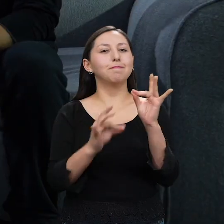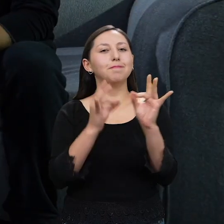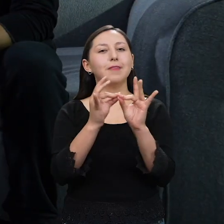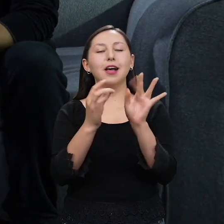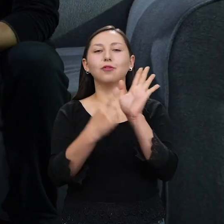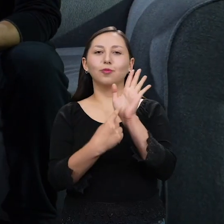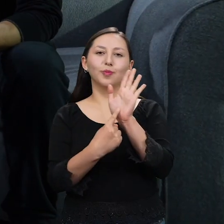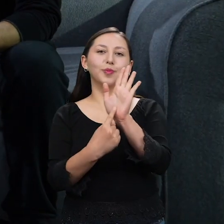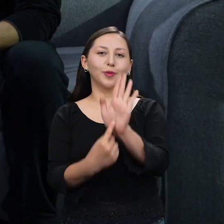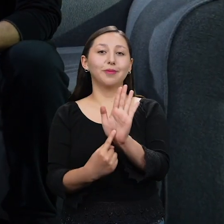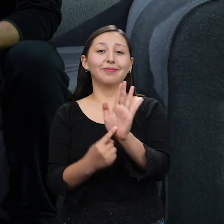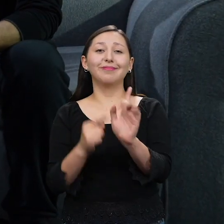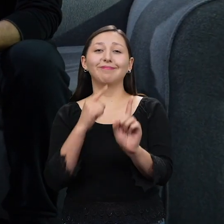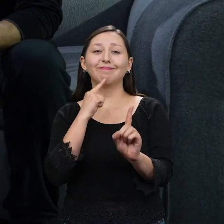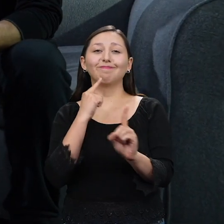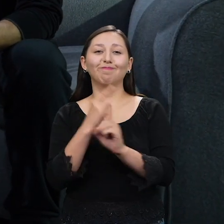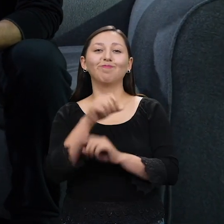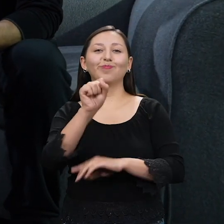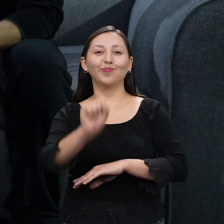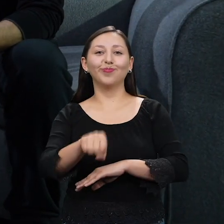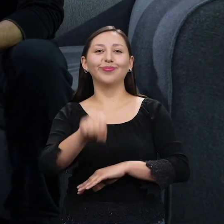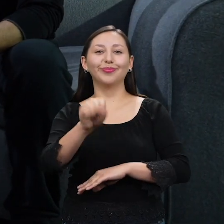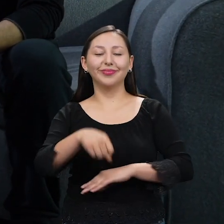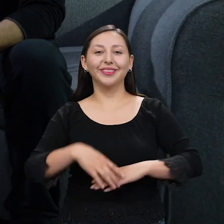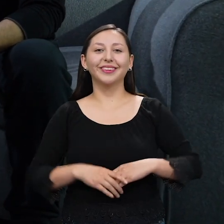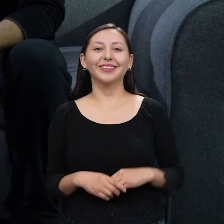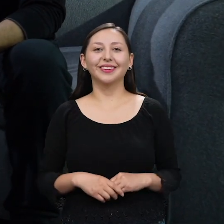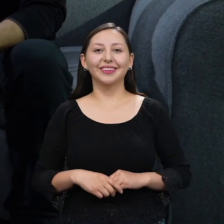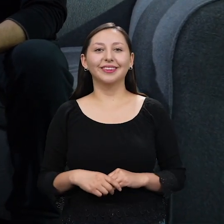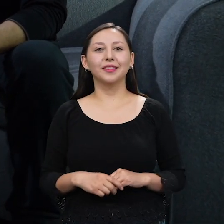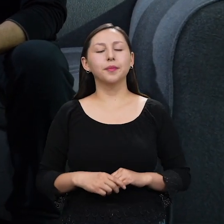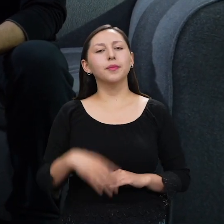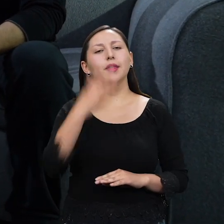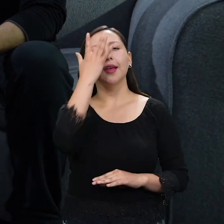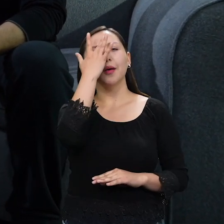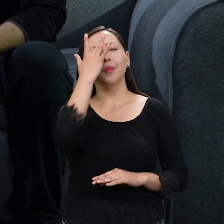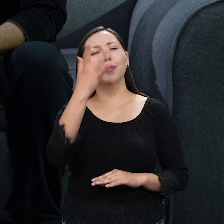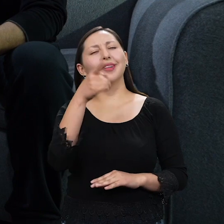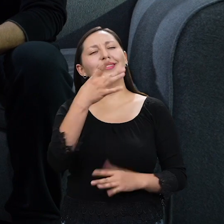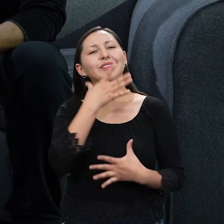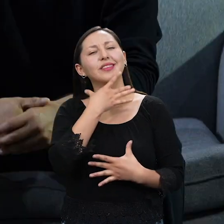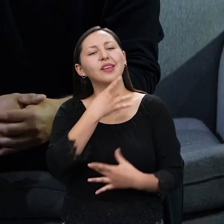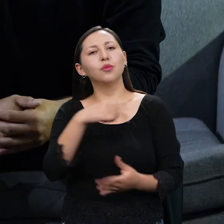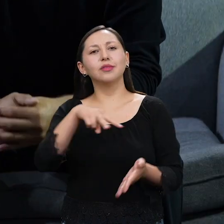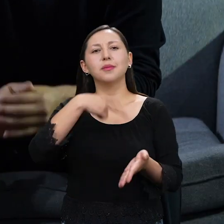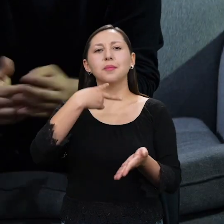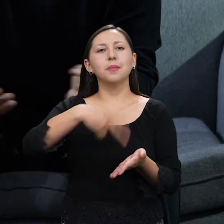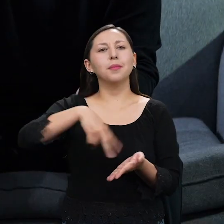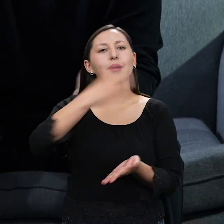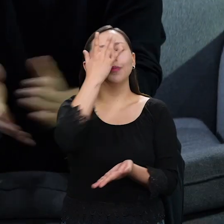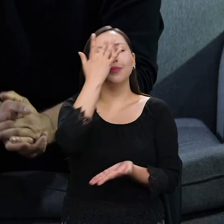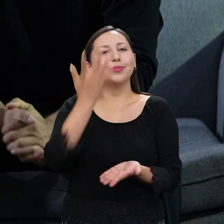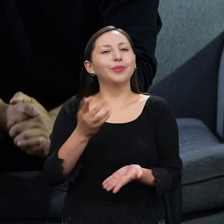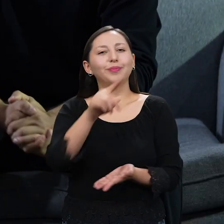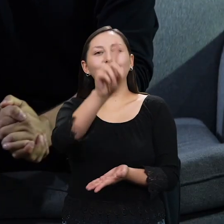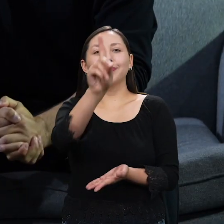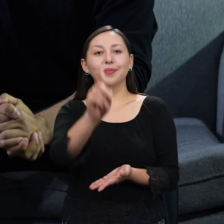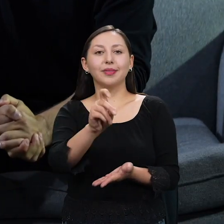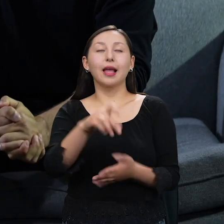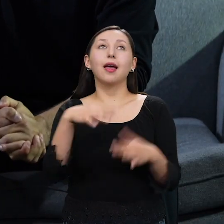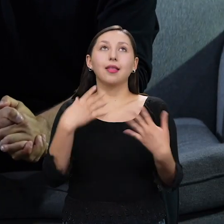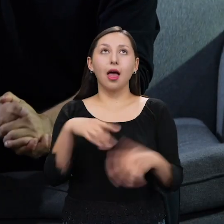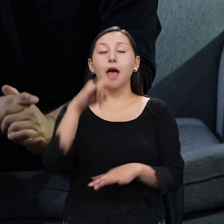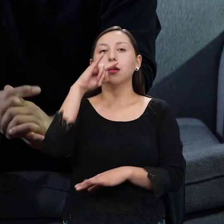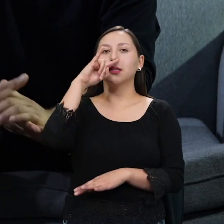quede bien. Porque queda perfecta. Oye, ¿por qué decidiste ser bailarín? Bueno, desde niño siempre